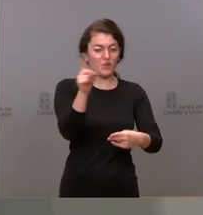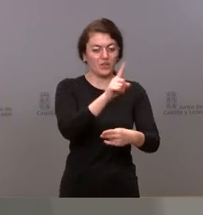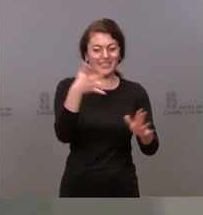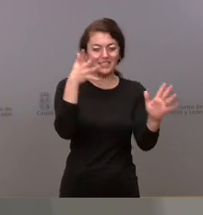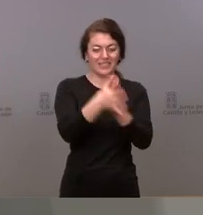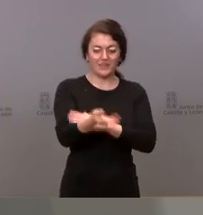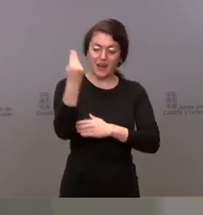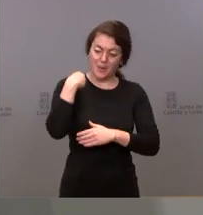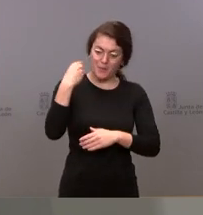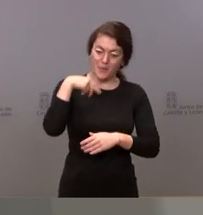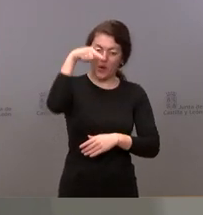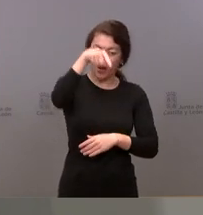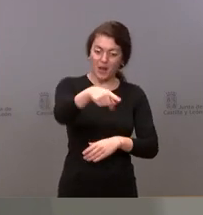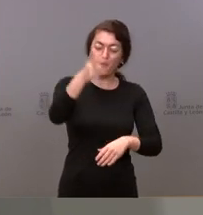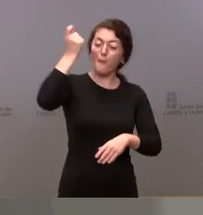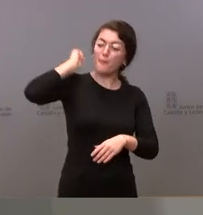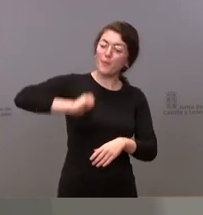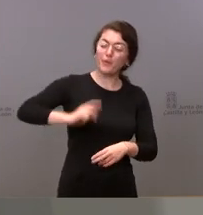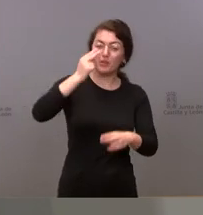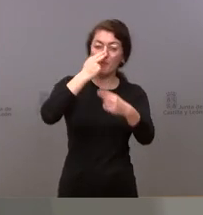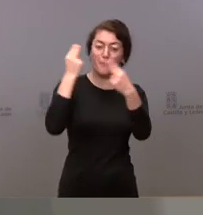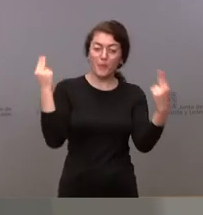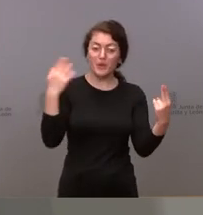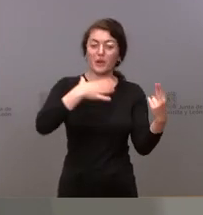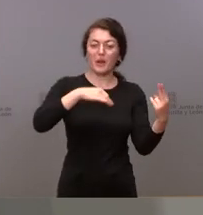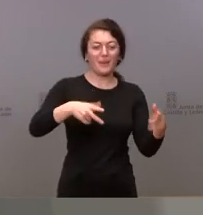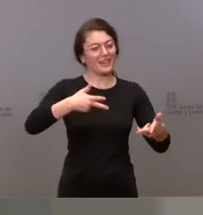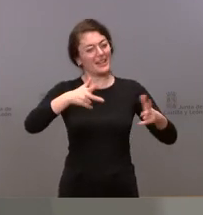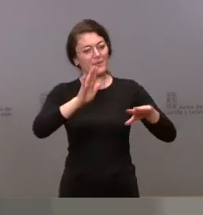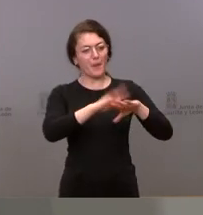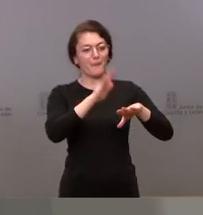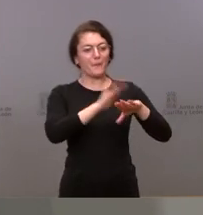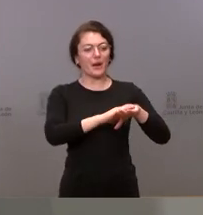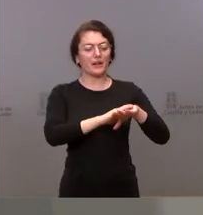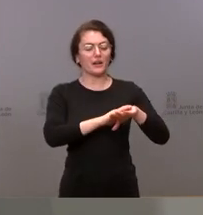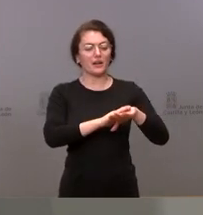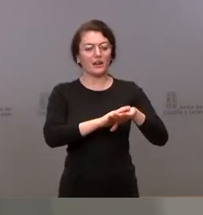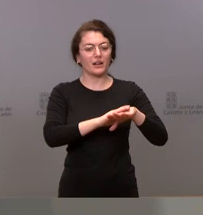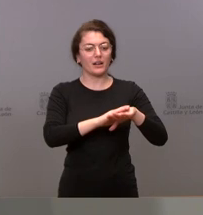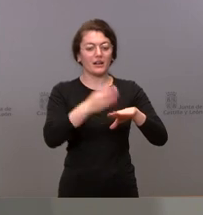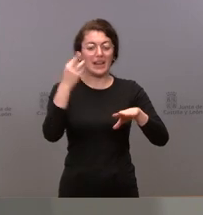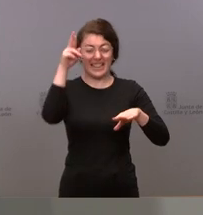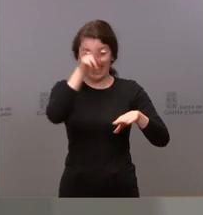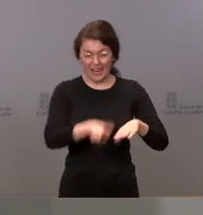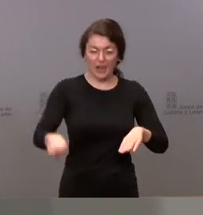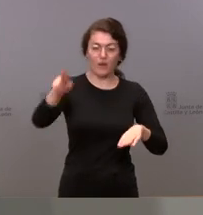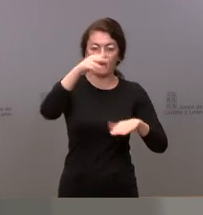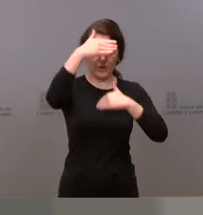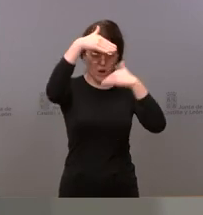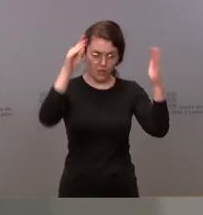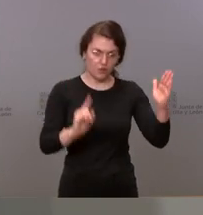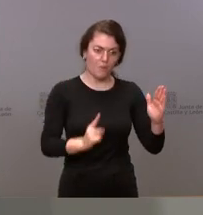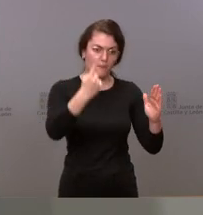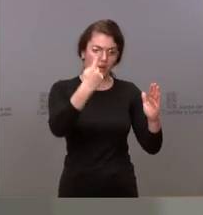liberado para reforzar los centros de atención primaria que en este momento creemos que necesitan un refuerzo específico por tanto conseguimos